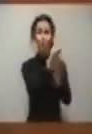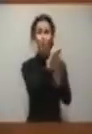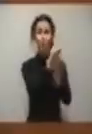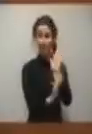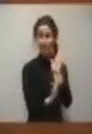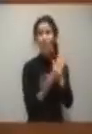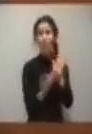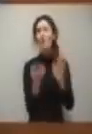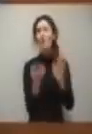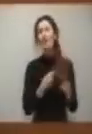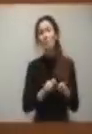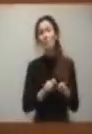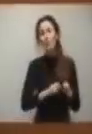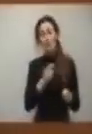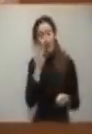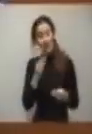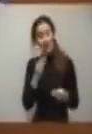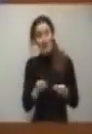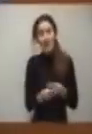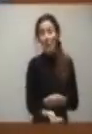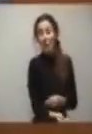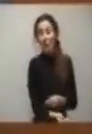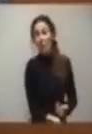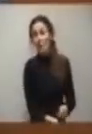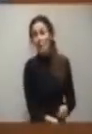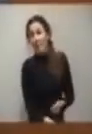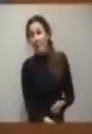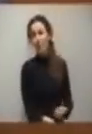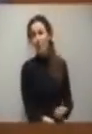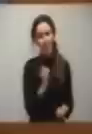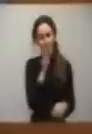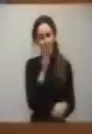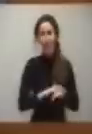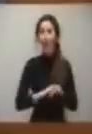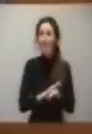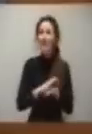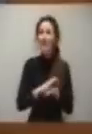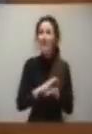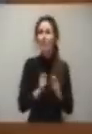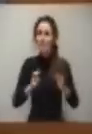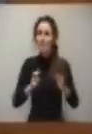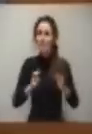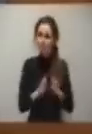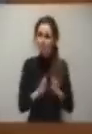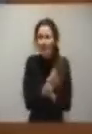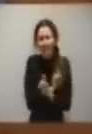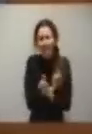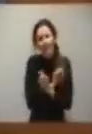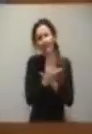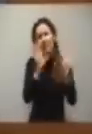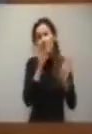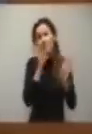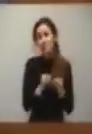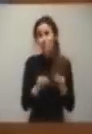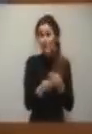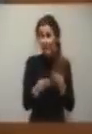en blanco para que, por parte del Gobierno, en este caso, se pueda hacer cualquier tipo de redimensionamiento del sector público. Un cheque en blanco